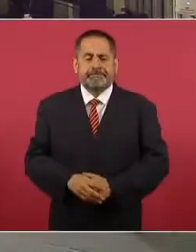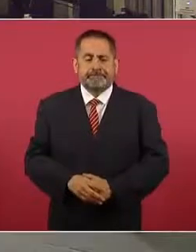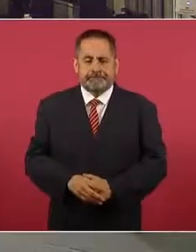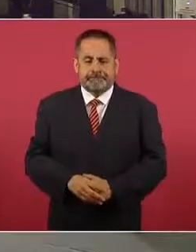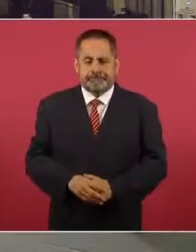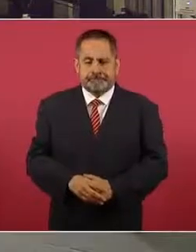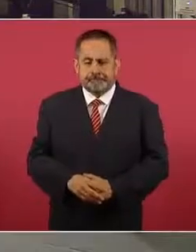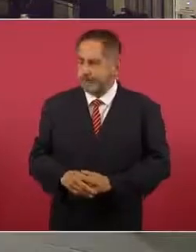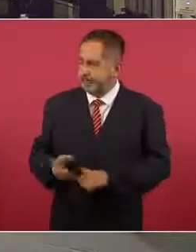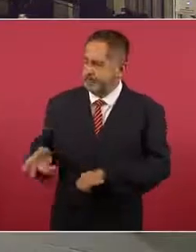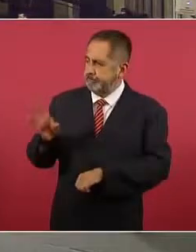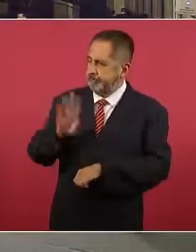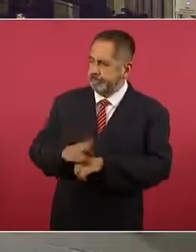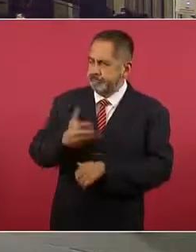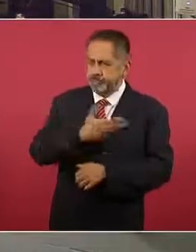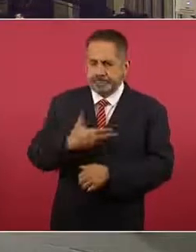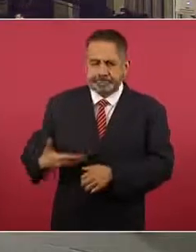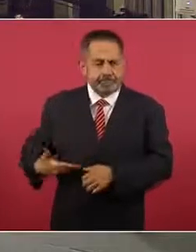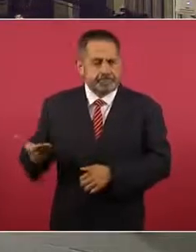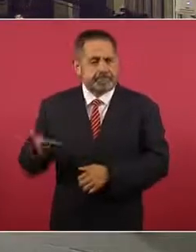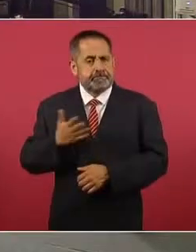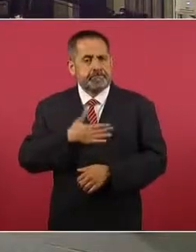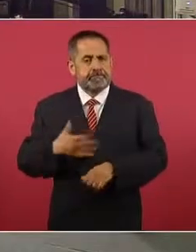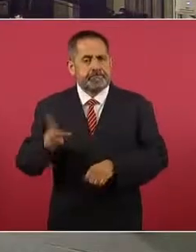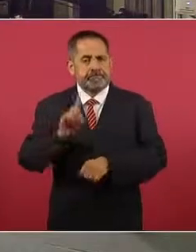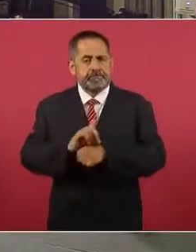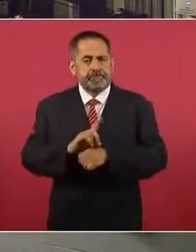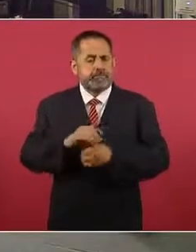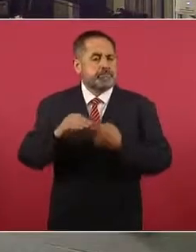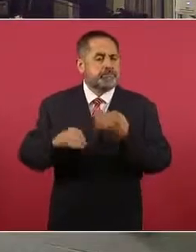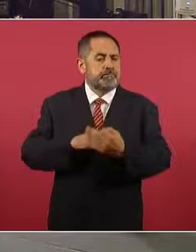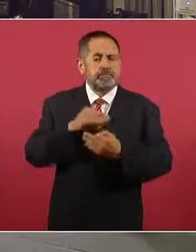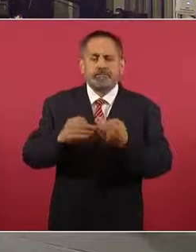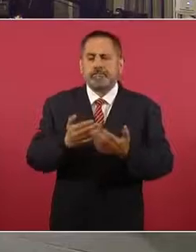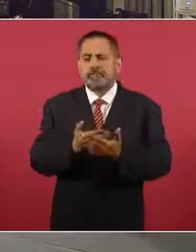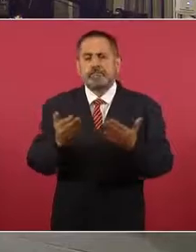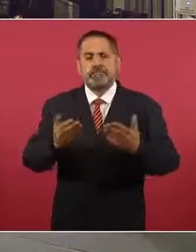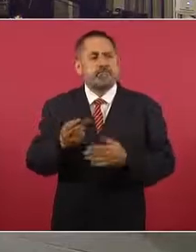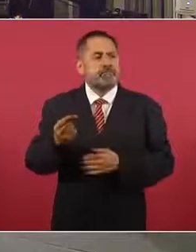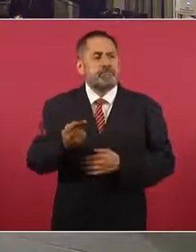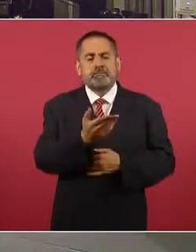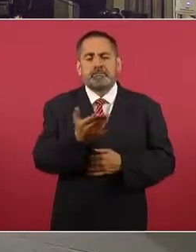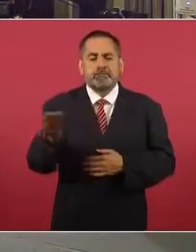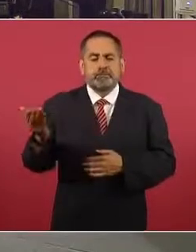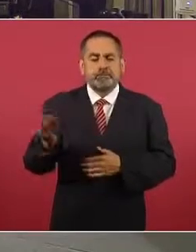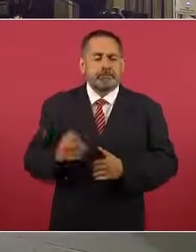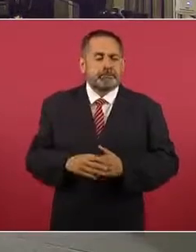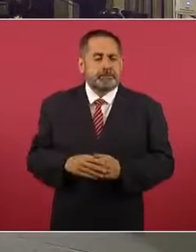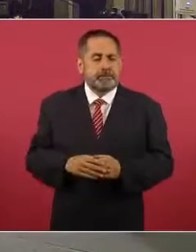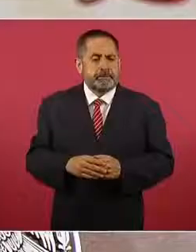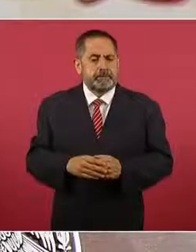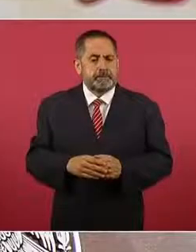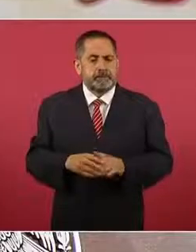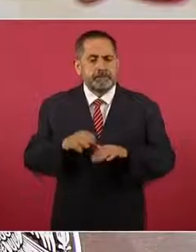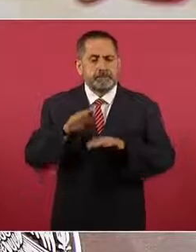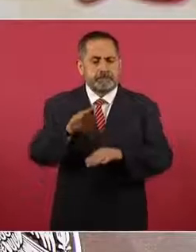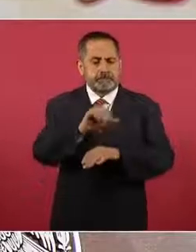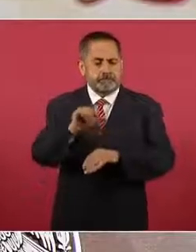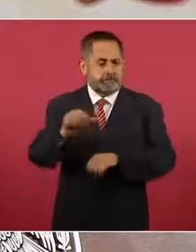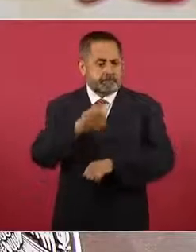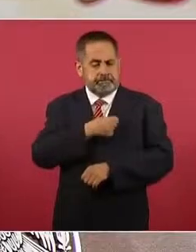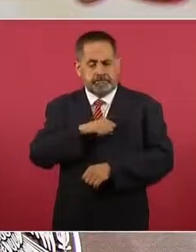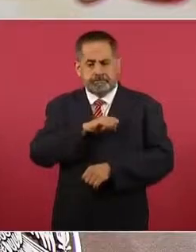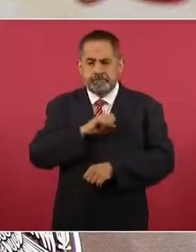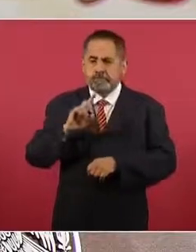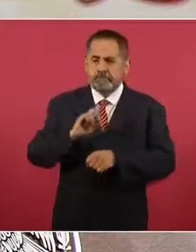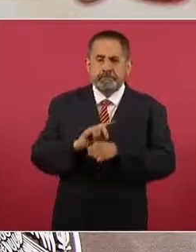Con su permiso, señor presidente. Muy buenos días a todas y todos ustedes. En el Pulso de la Salud, hoy 2